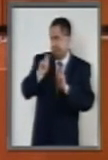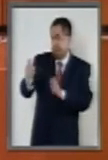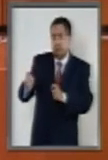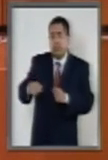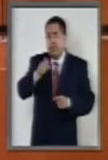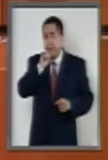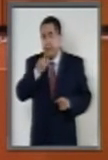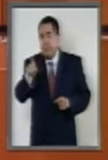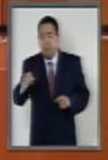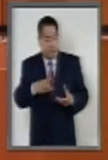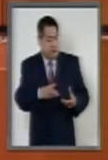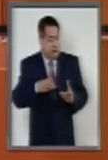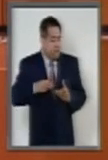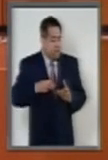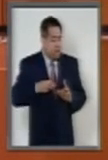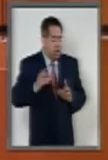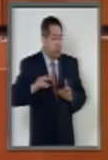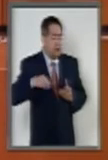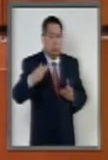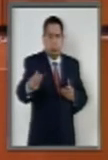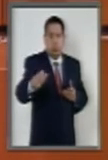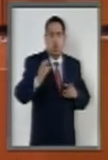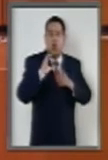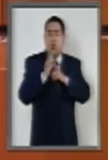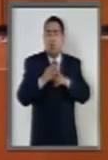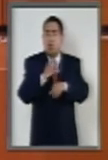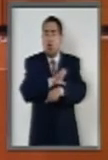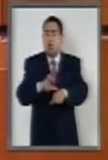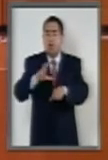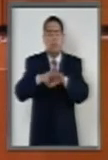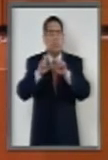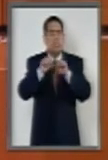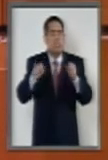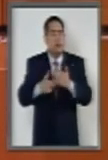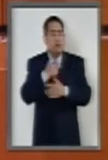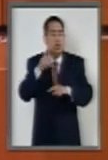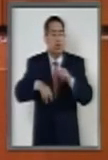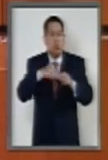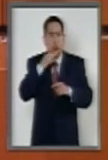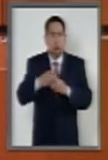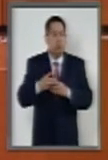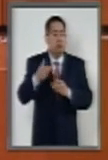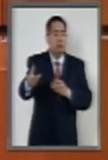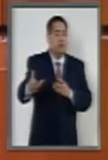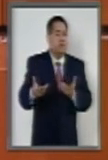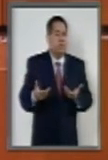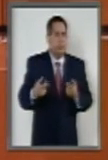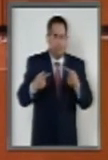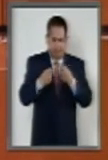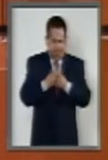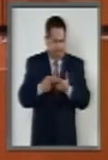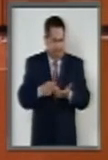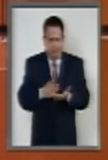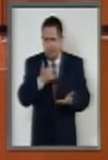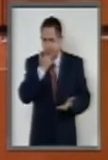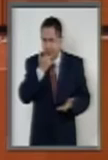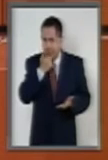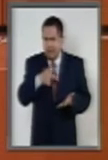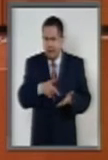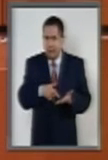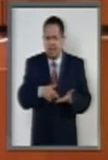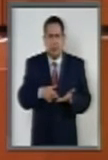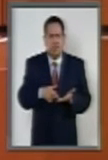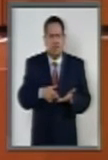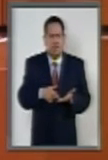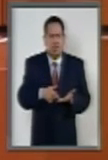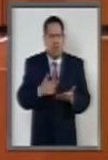también será remitido al Comité Coordinador del Sistema Nacional Anticorrupción, contrario a lo que nos